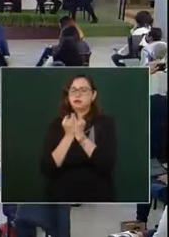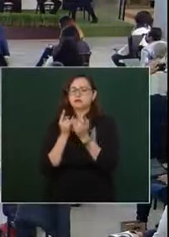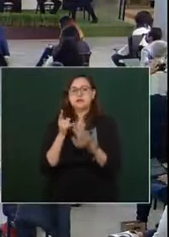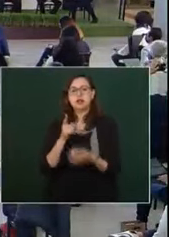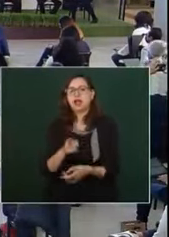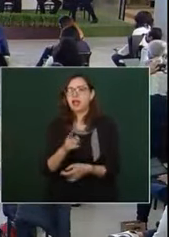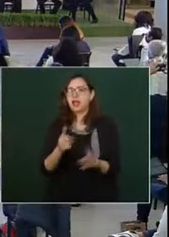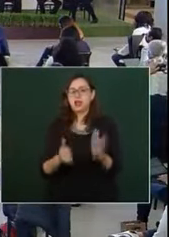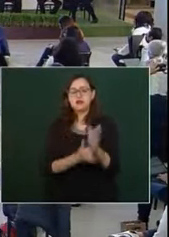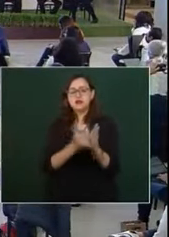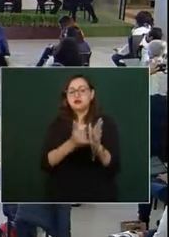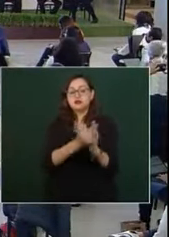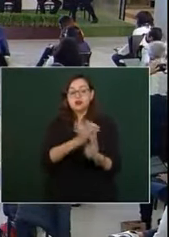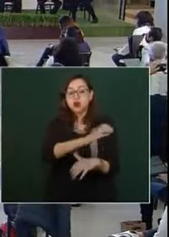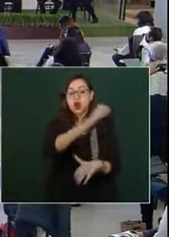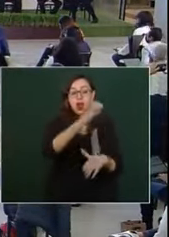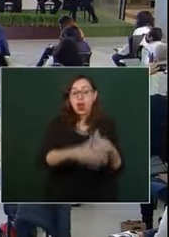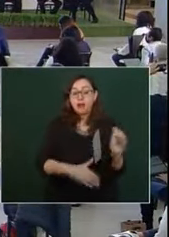se termine jamás.